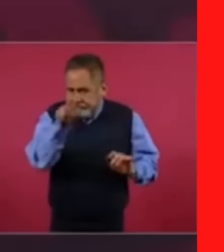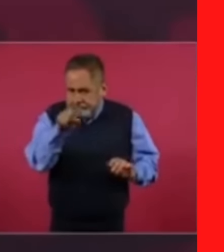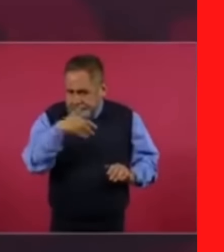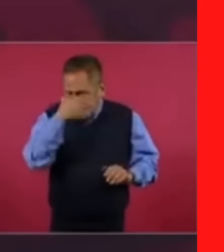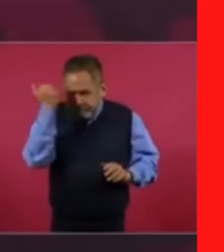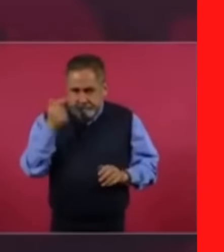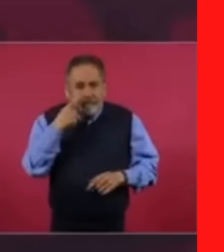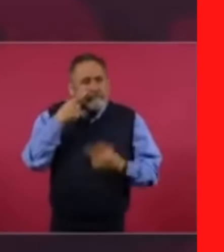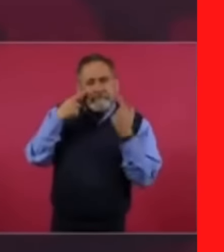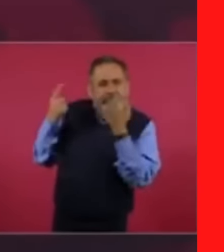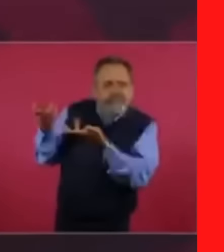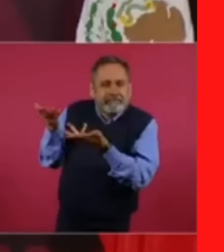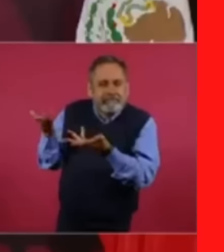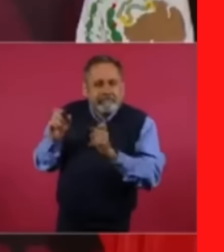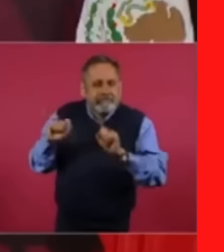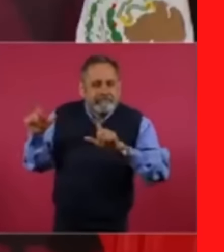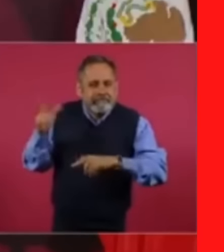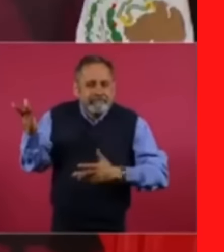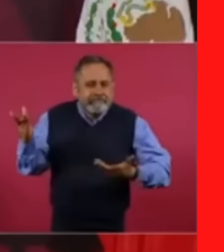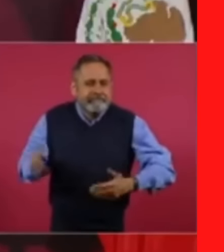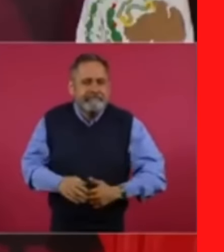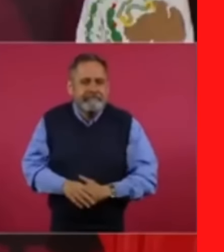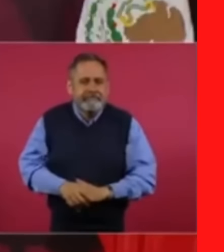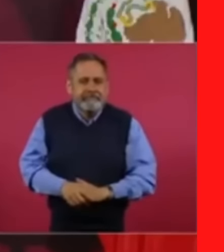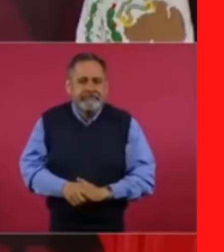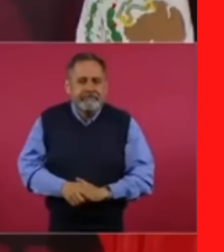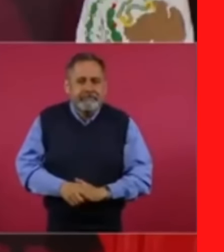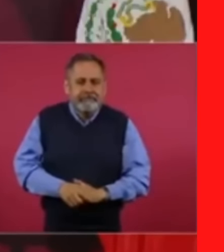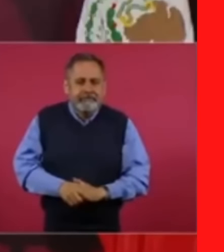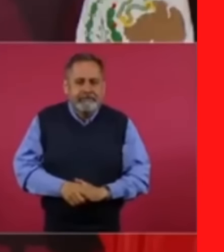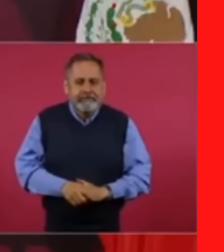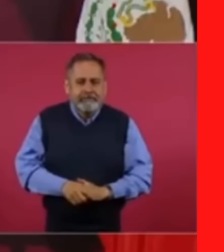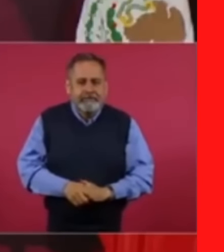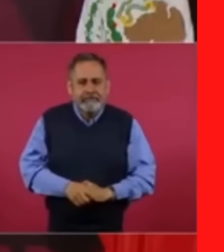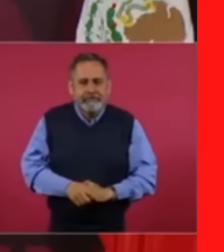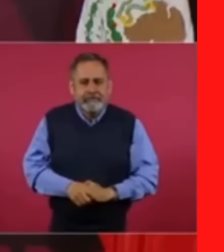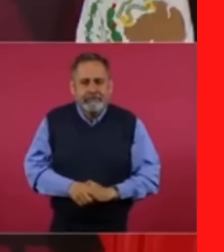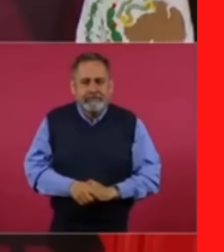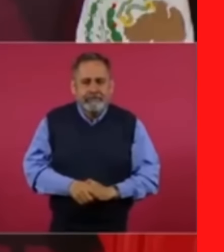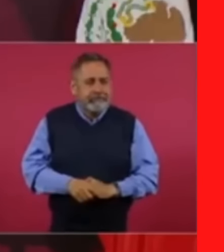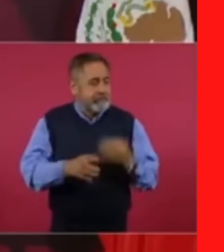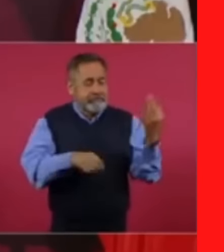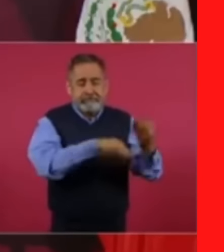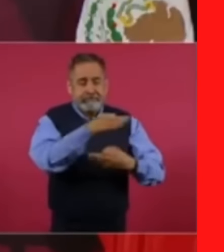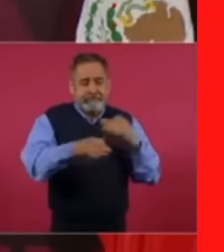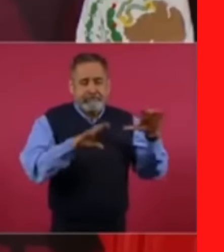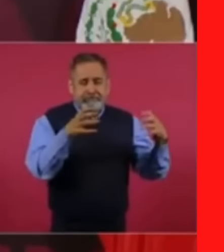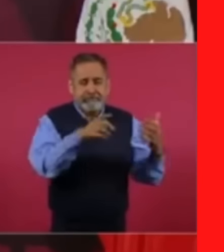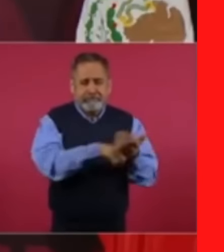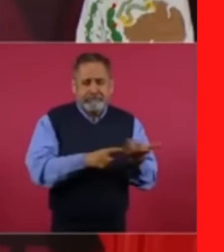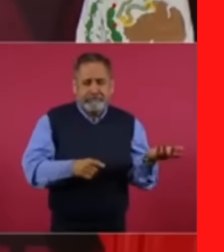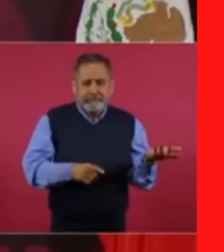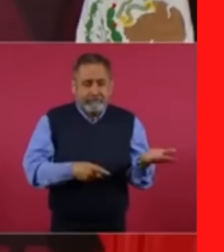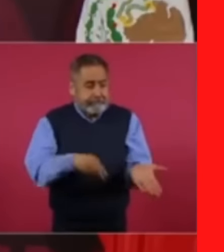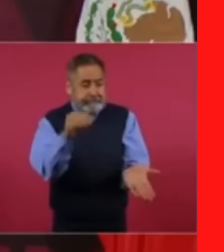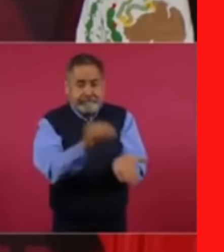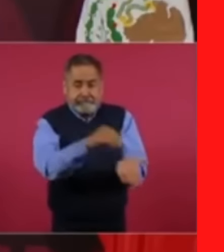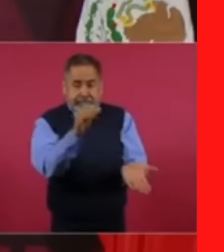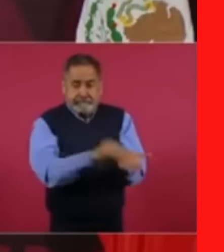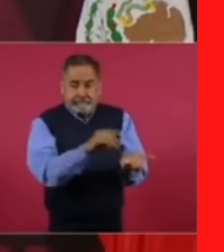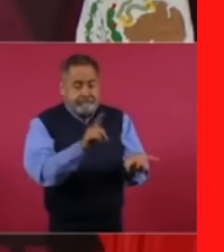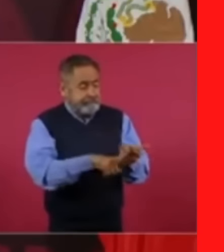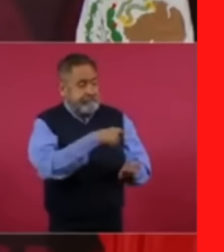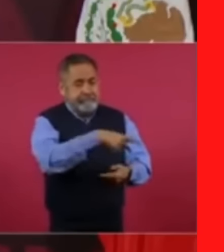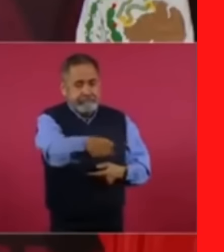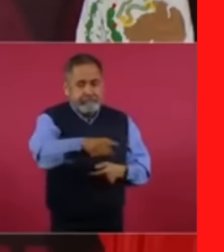Pero miren, todos los que todavía están en activo